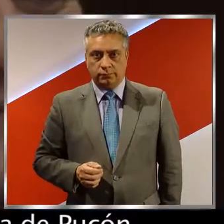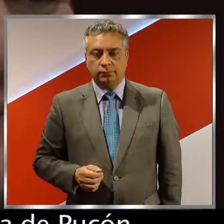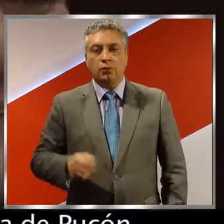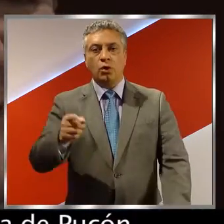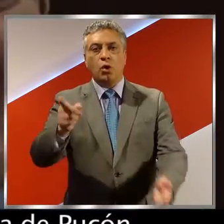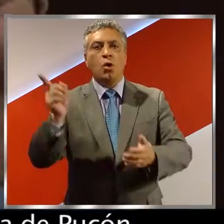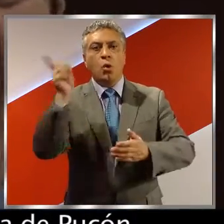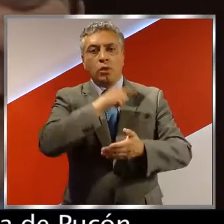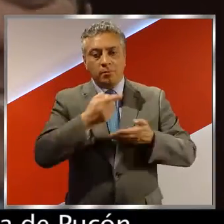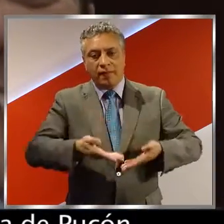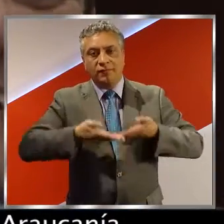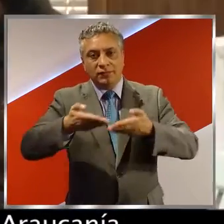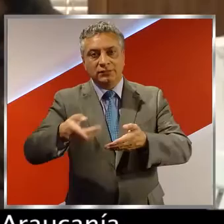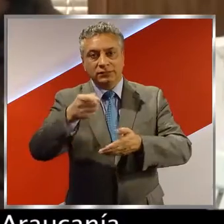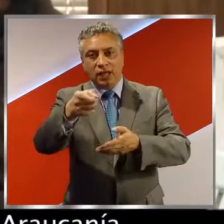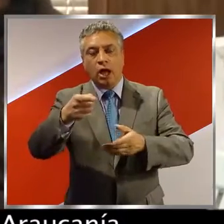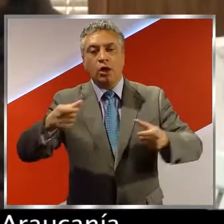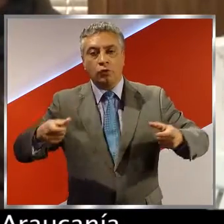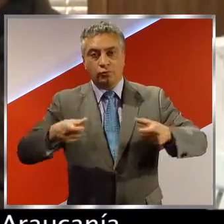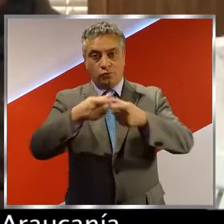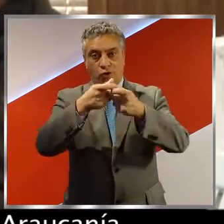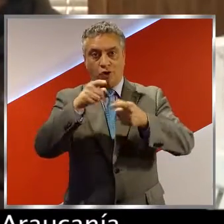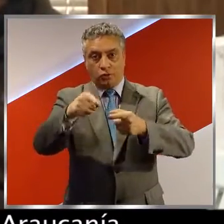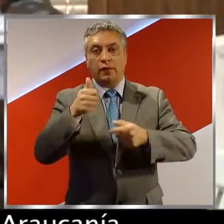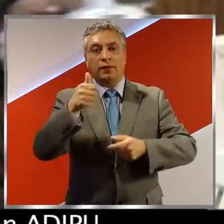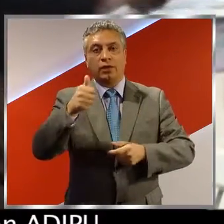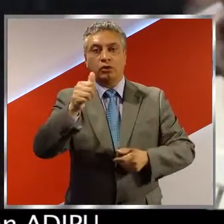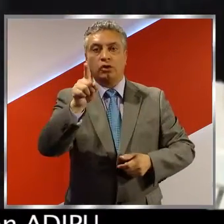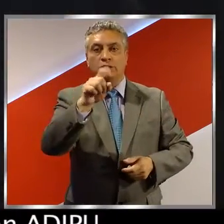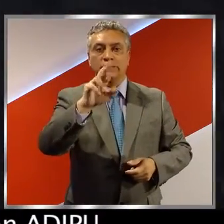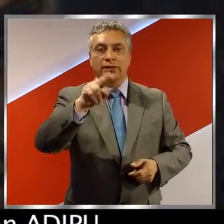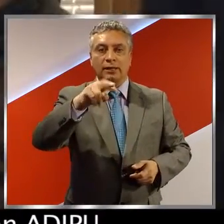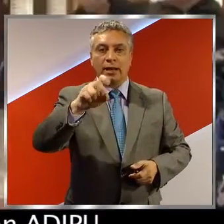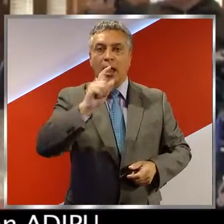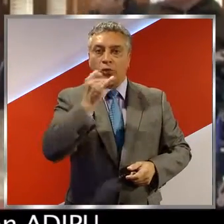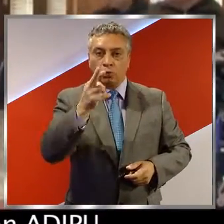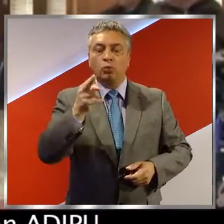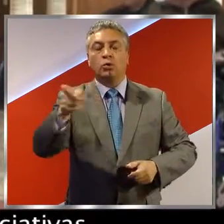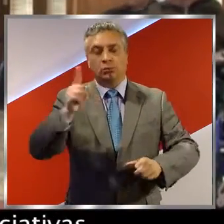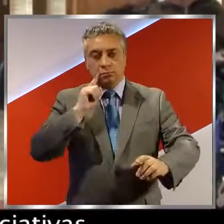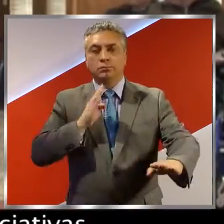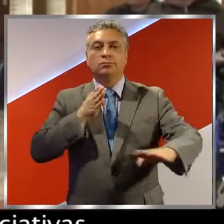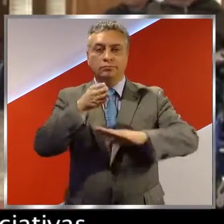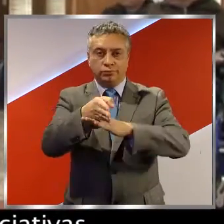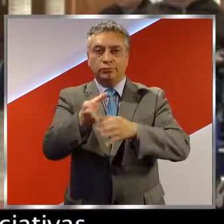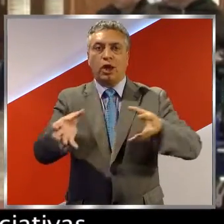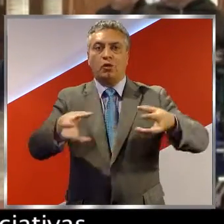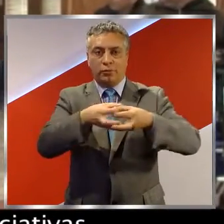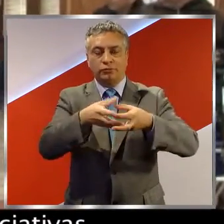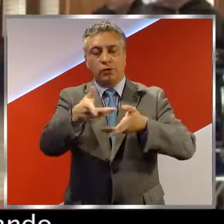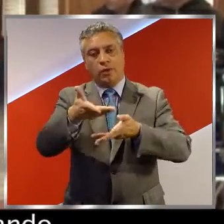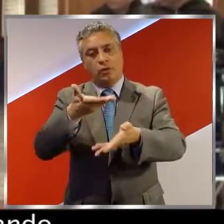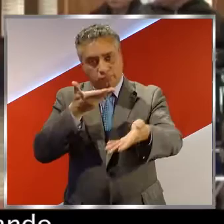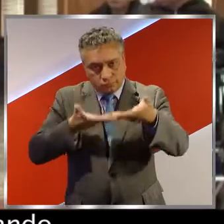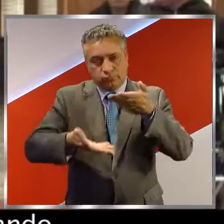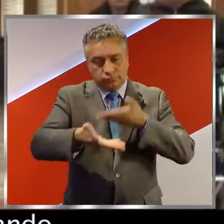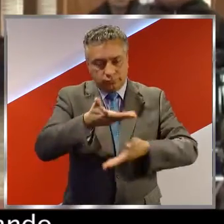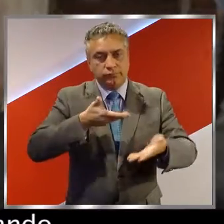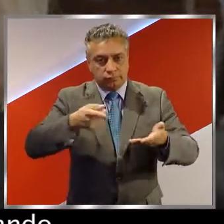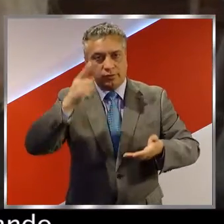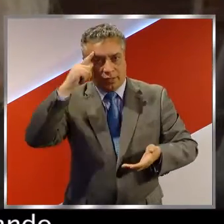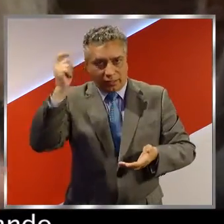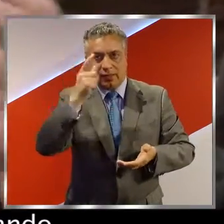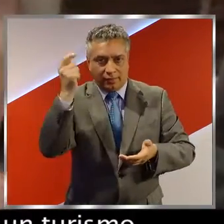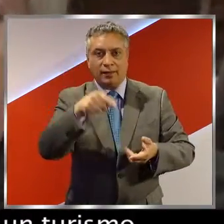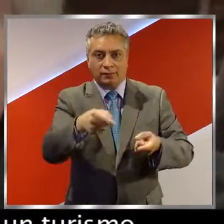En la última visita a la comuna de Pucón, el director de Cernatur de la Araucanía se reunió con la agrupación Adipu, donde hablaron de las iniciativas que se están